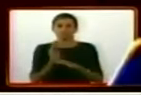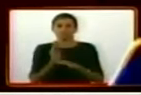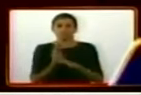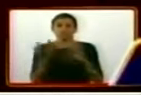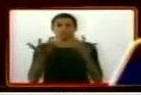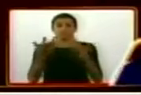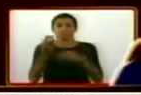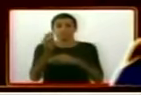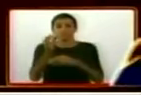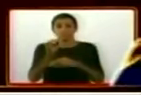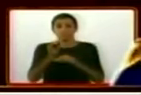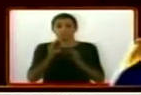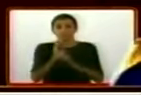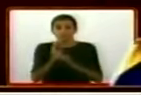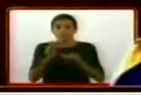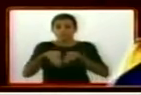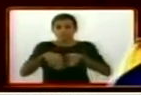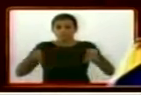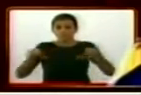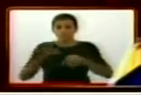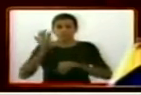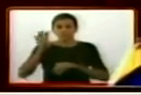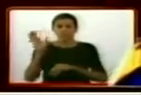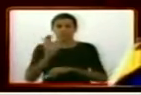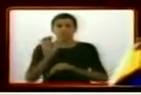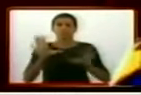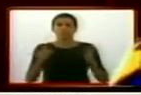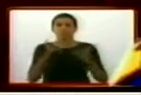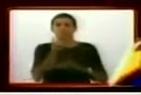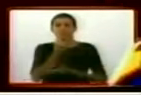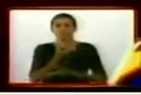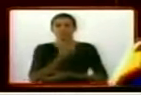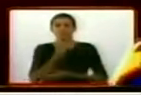integridad territorial de ese país. Caracas, 16 de enero de 2013.